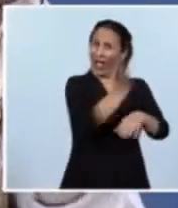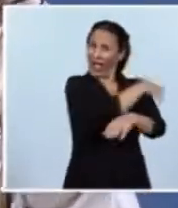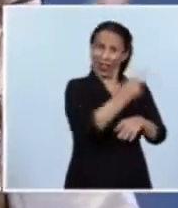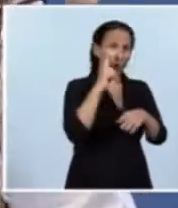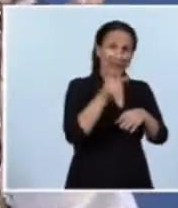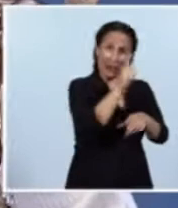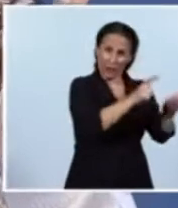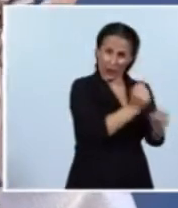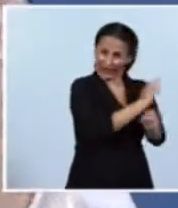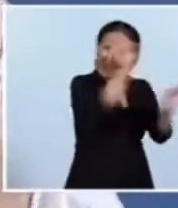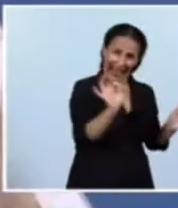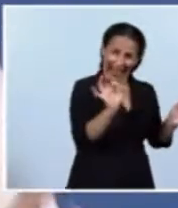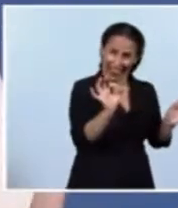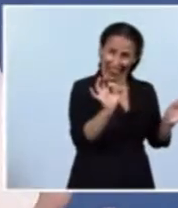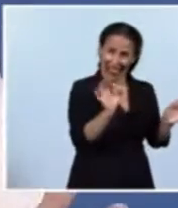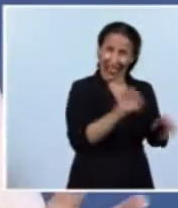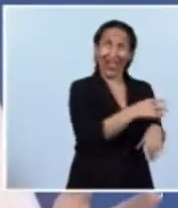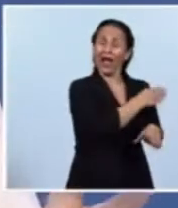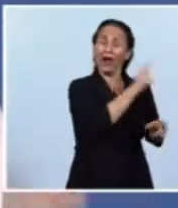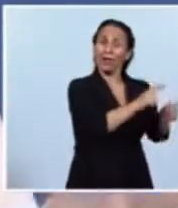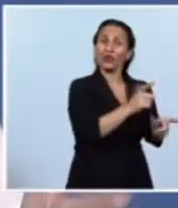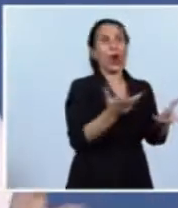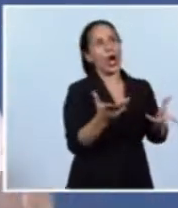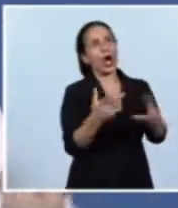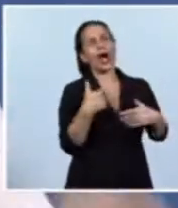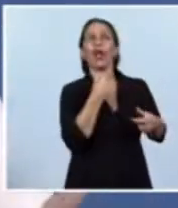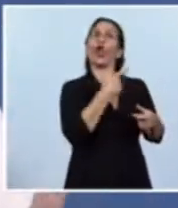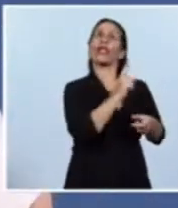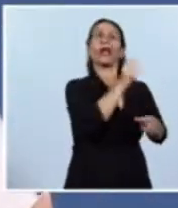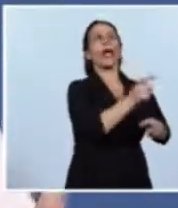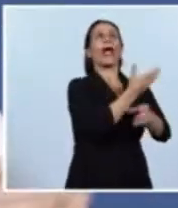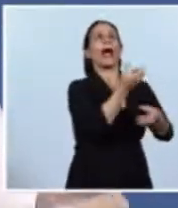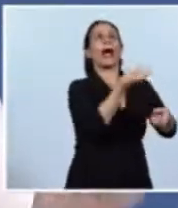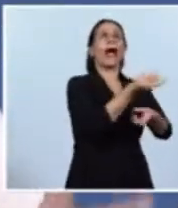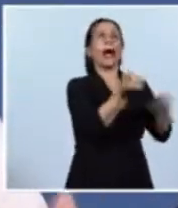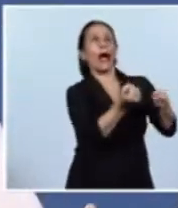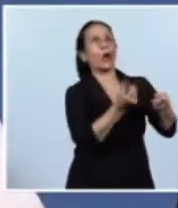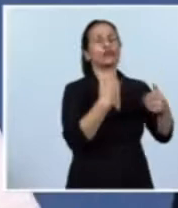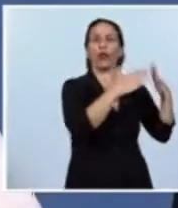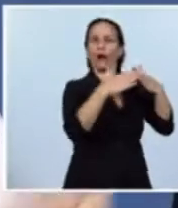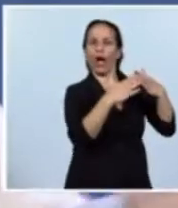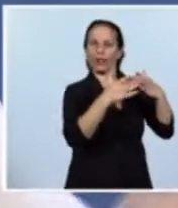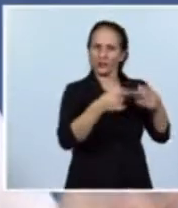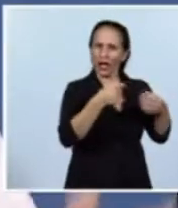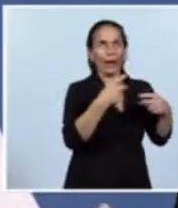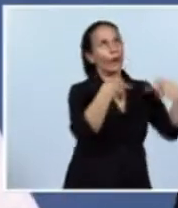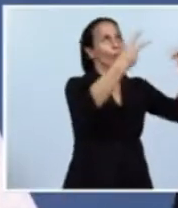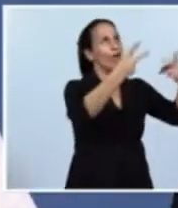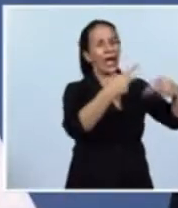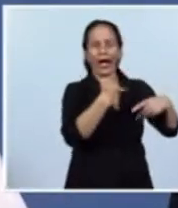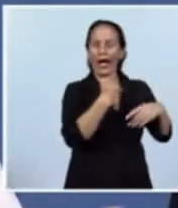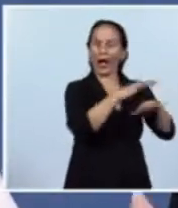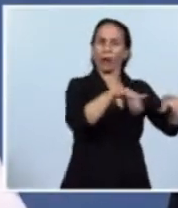trabajaba, o hasta el 2003 no tenían vocación de tener un auto, una casa, un buen empleo, un viaje a una